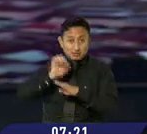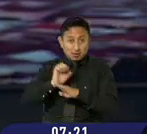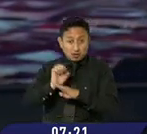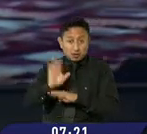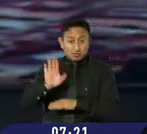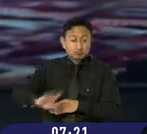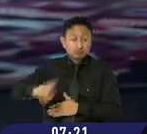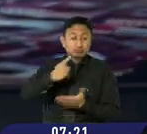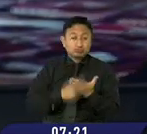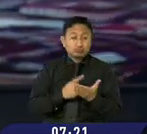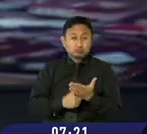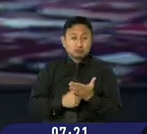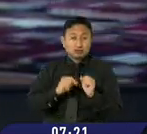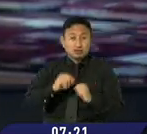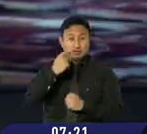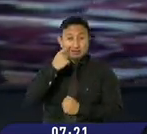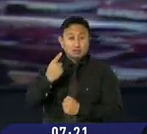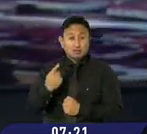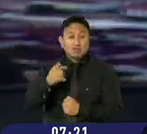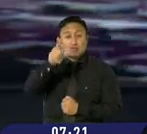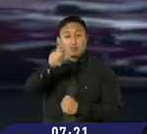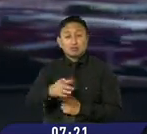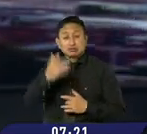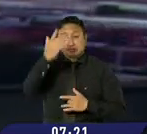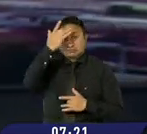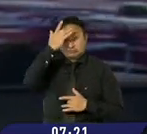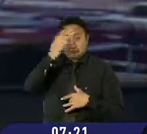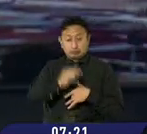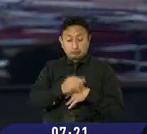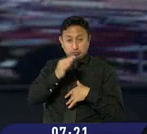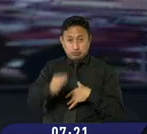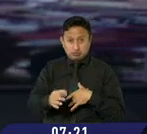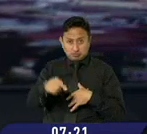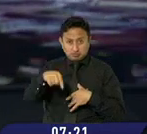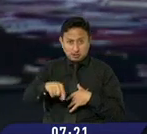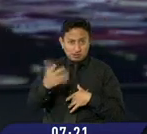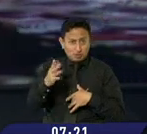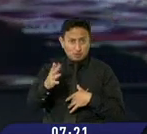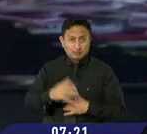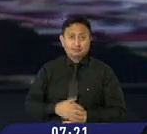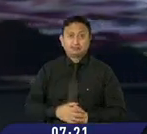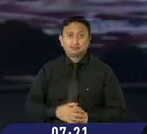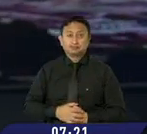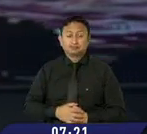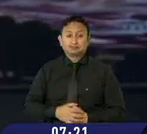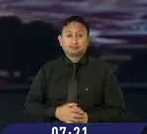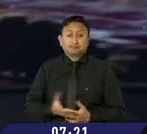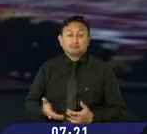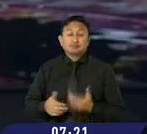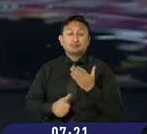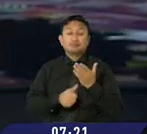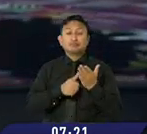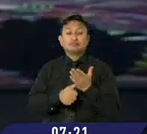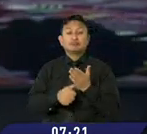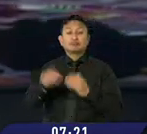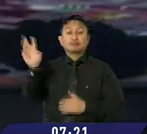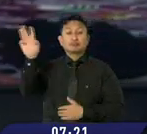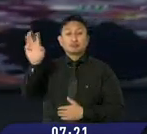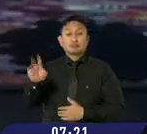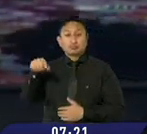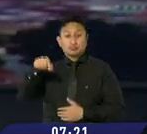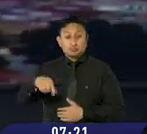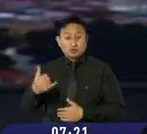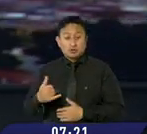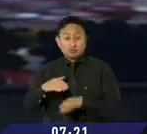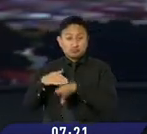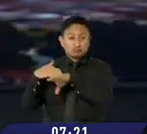análisis de muestras de pacientes contagiados con COVID-19 de hospitales y laboratorios. El Ministerio de Salud anunció que se